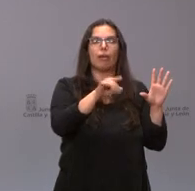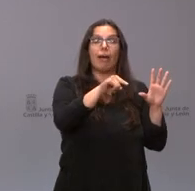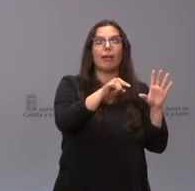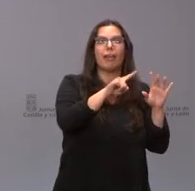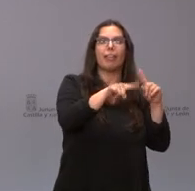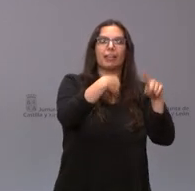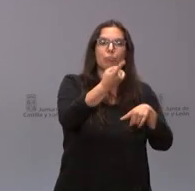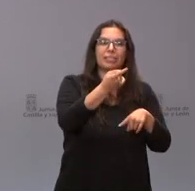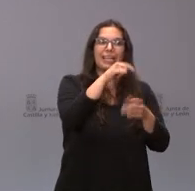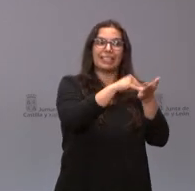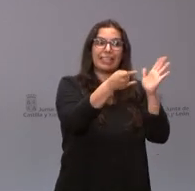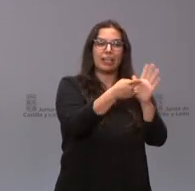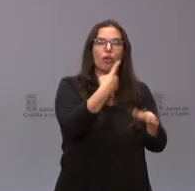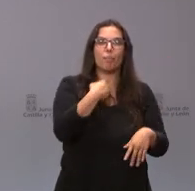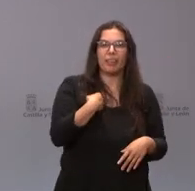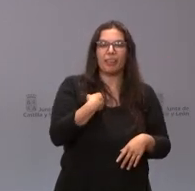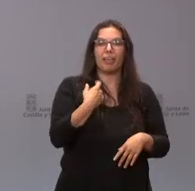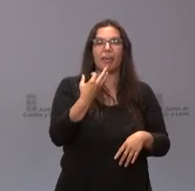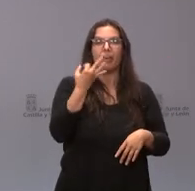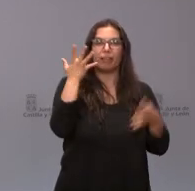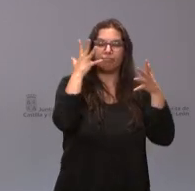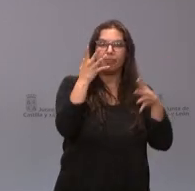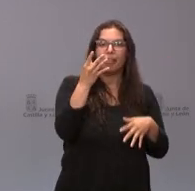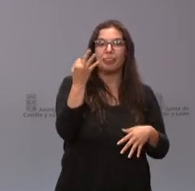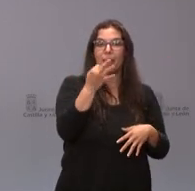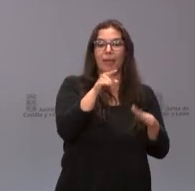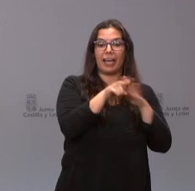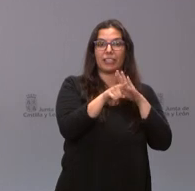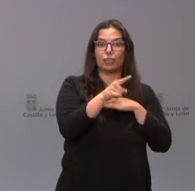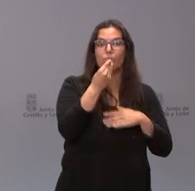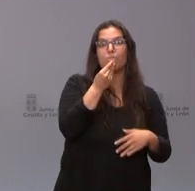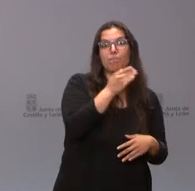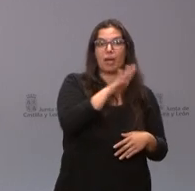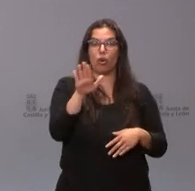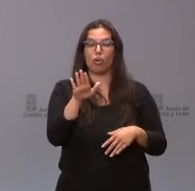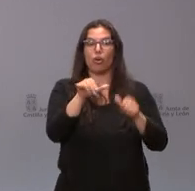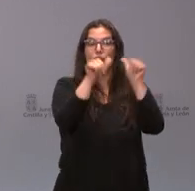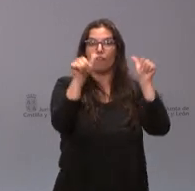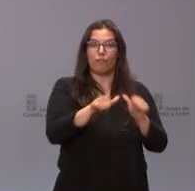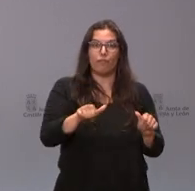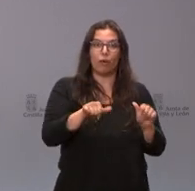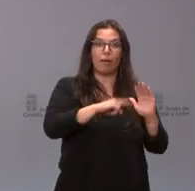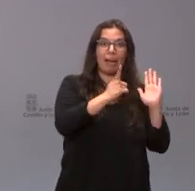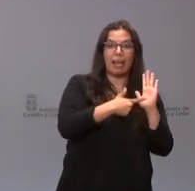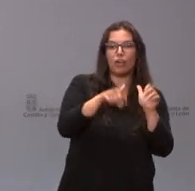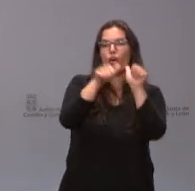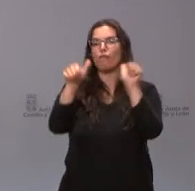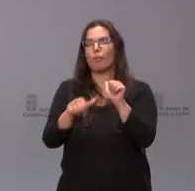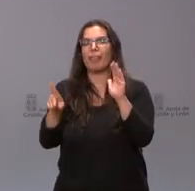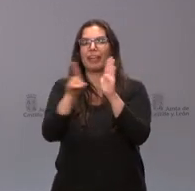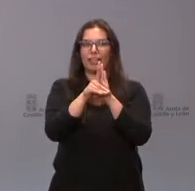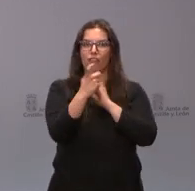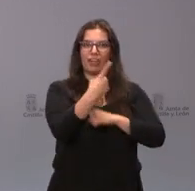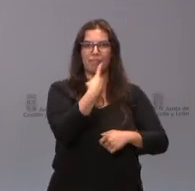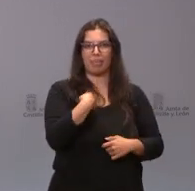técnicamente se nos señalará si el mejor cauce para su desarrollo normativo es a través de la vía de la ley o la vía del decreto y